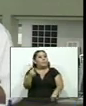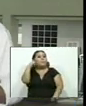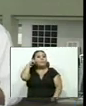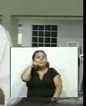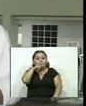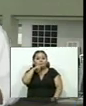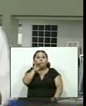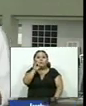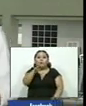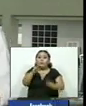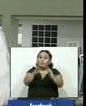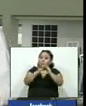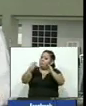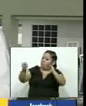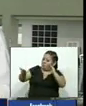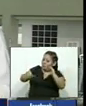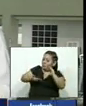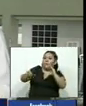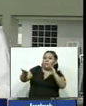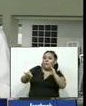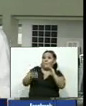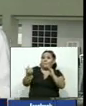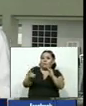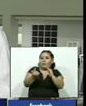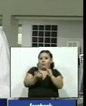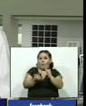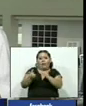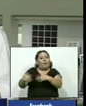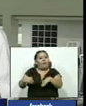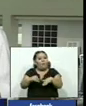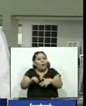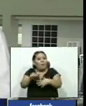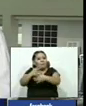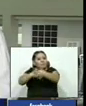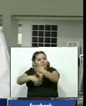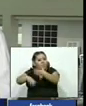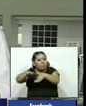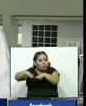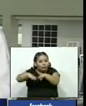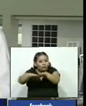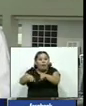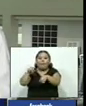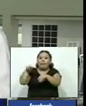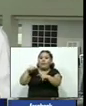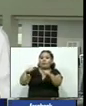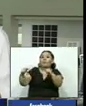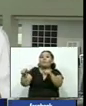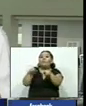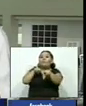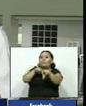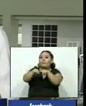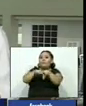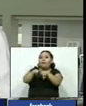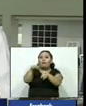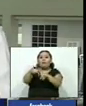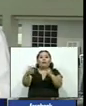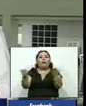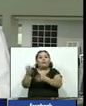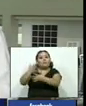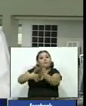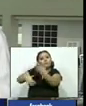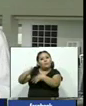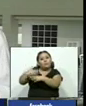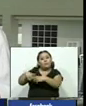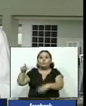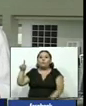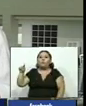Bukele ha recibido en este lugar a surfistas y jueces que participan en el campeonato de Surf City que se desarrolla en la playa del